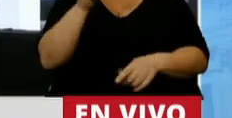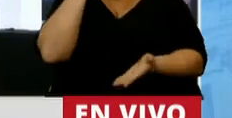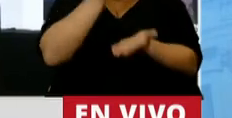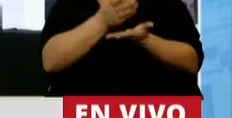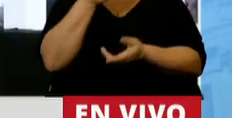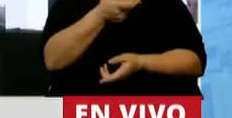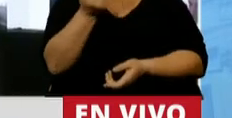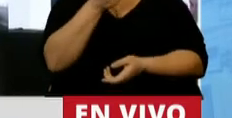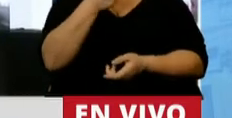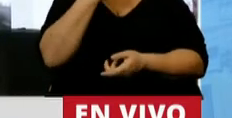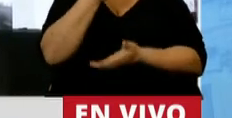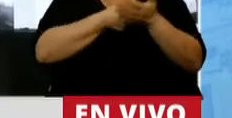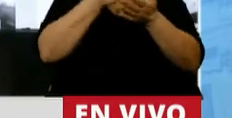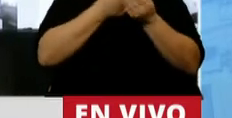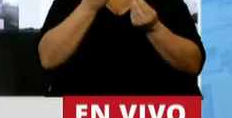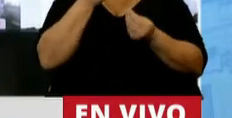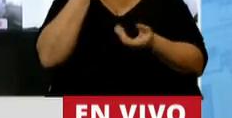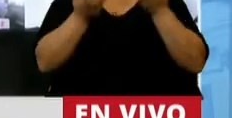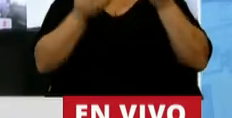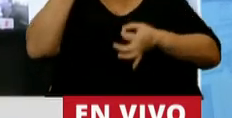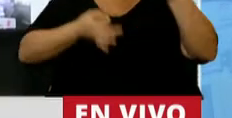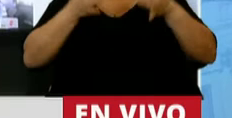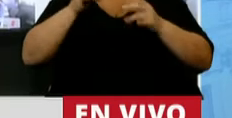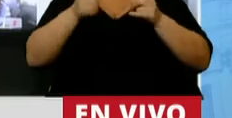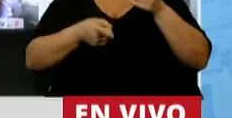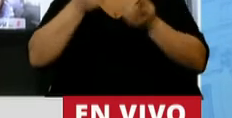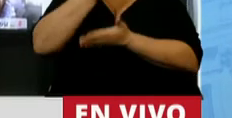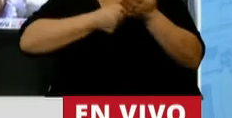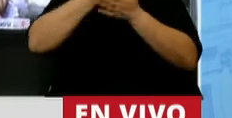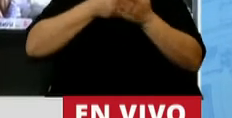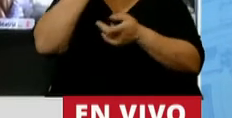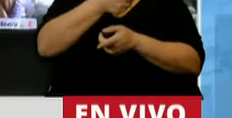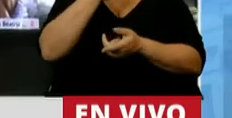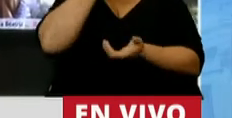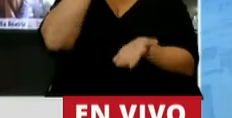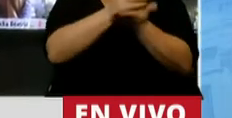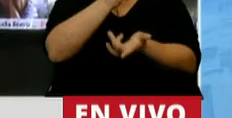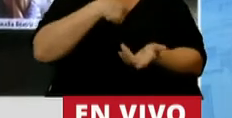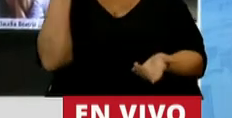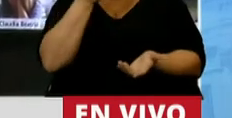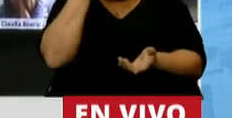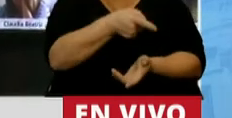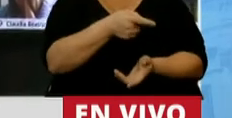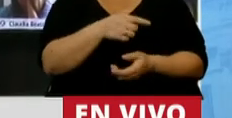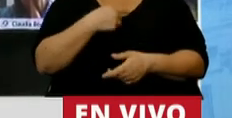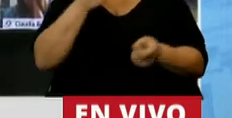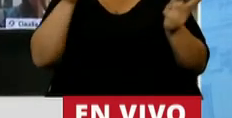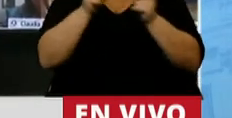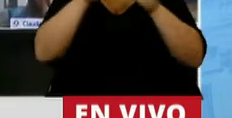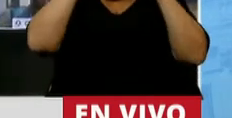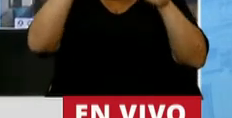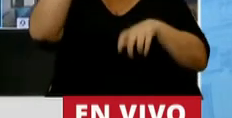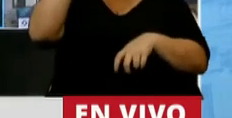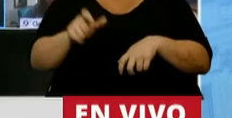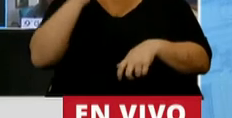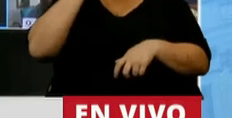Y si hablamos de la lucha para perseguir la justicia y si hablamos de la lucha contra la impunidad, también recordar brevemente a